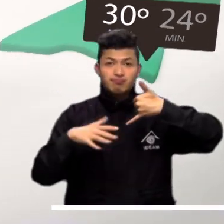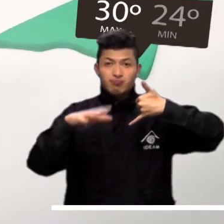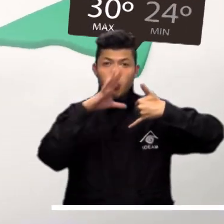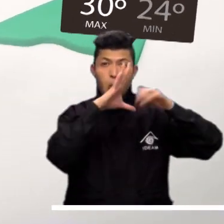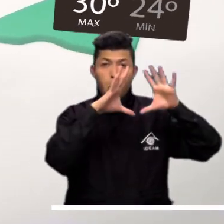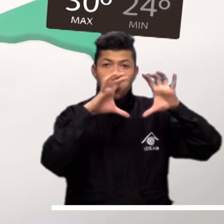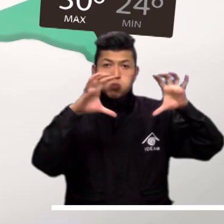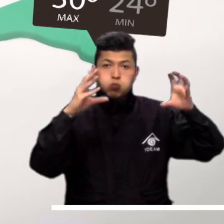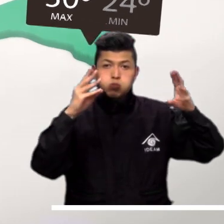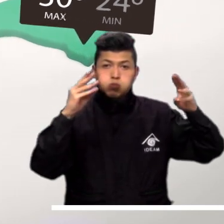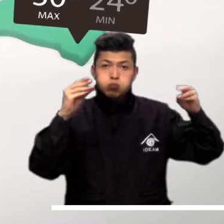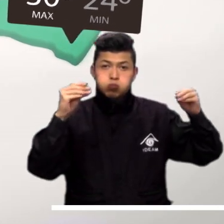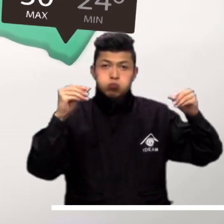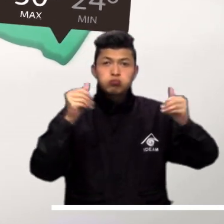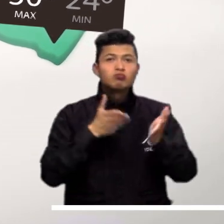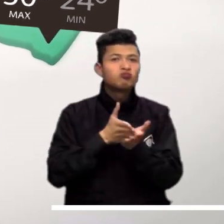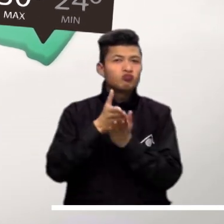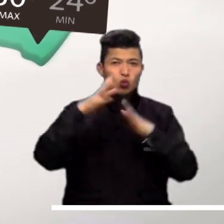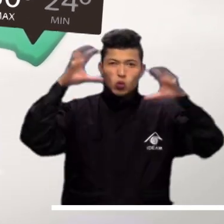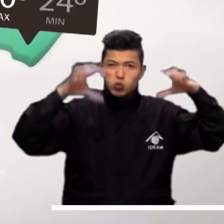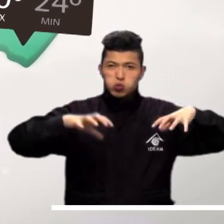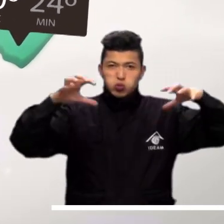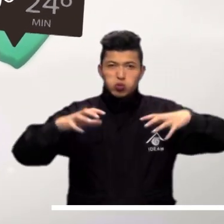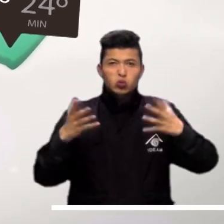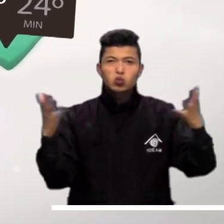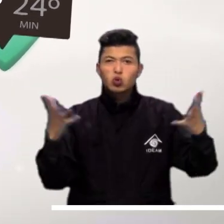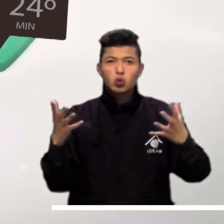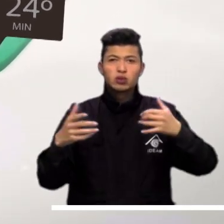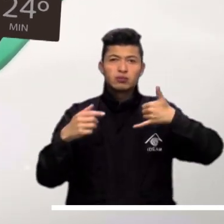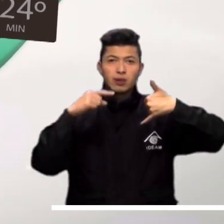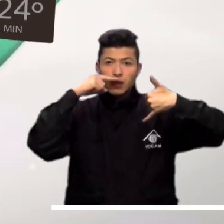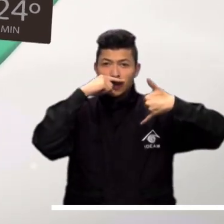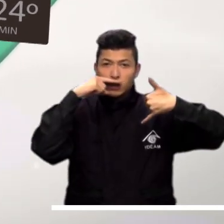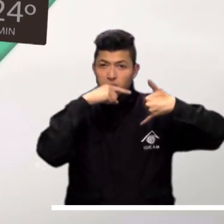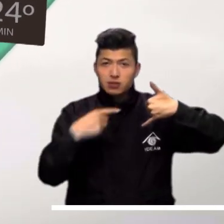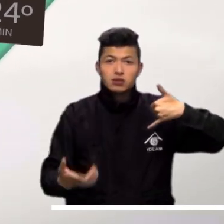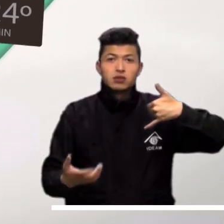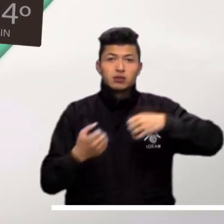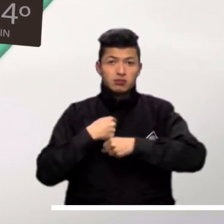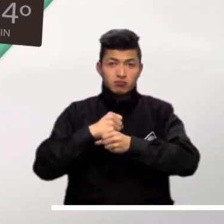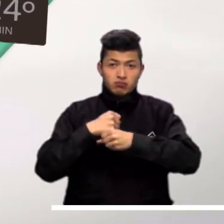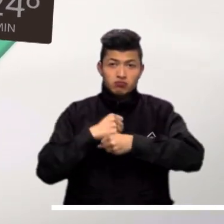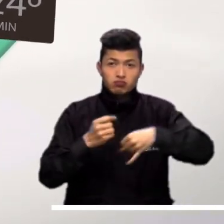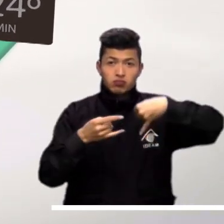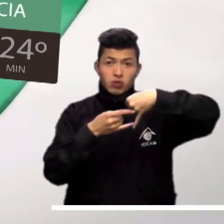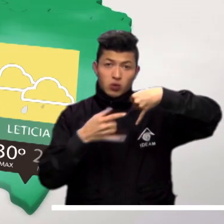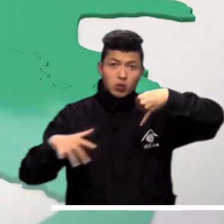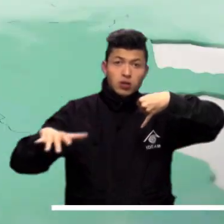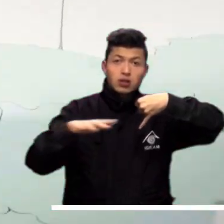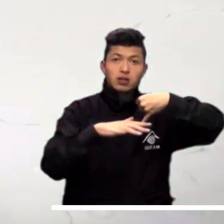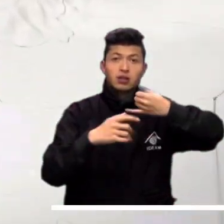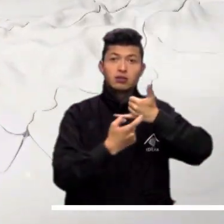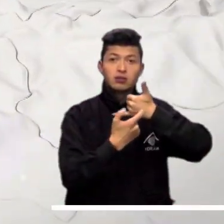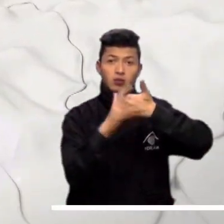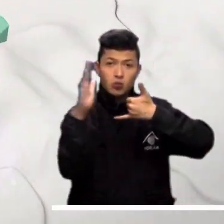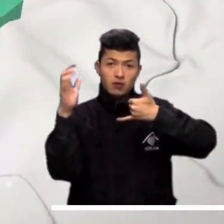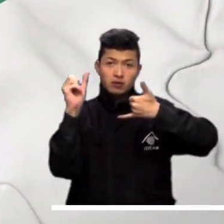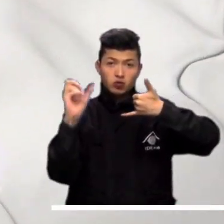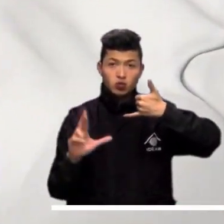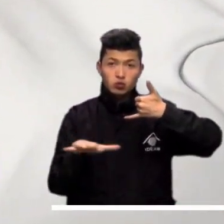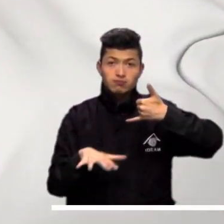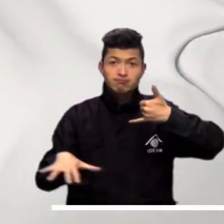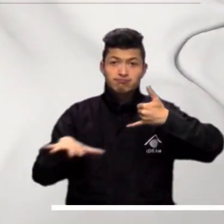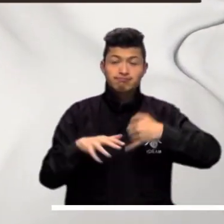disminución leve de la nubosidad, aunque se mantendrán las lluvias en sectores de Amazonas, Baupés, Guainía y sur de Guaviare.